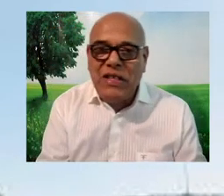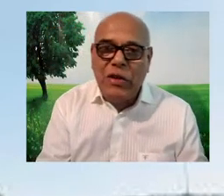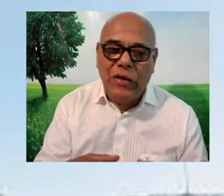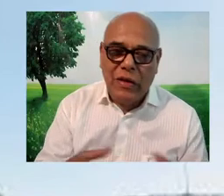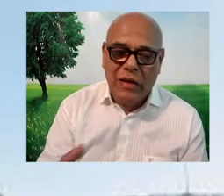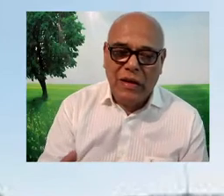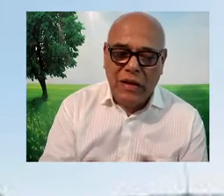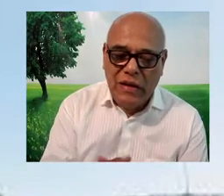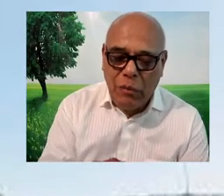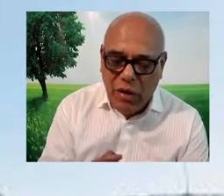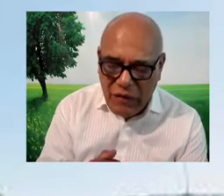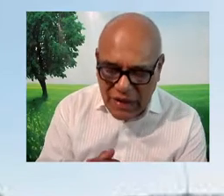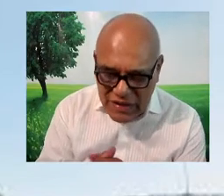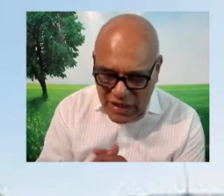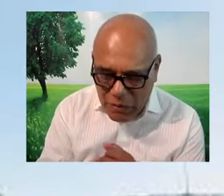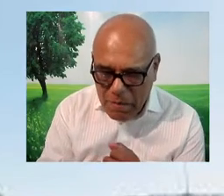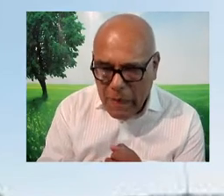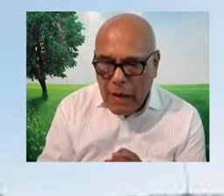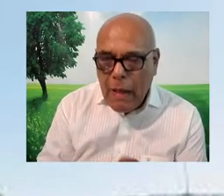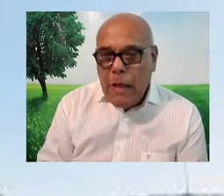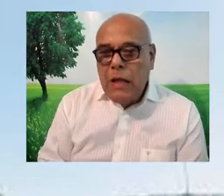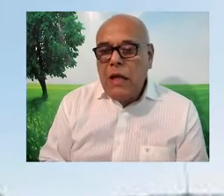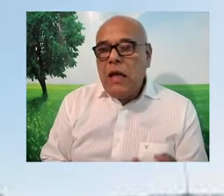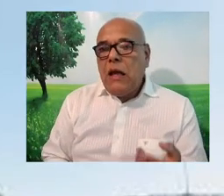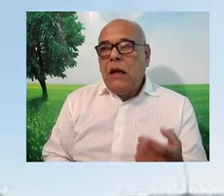poder establecido, del poder financiero.